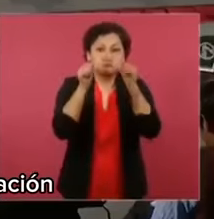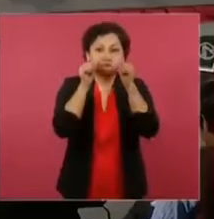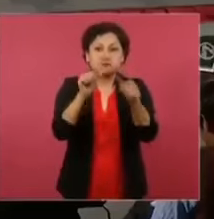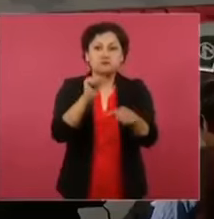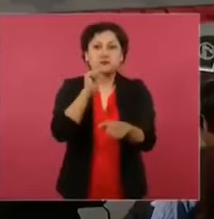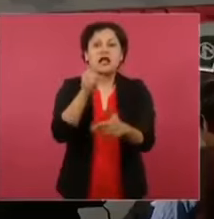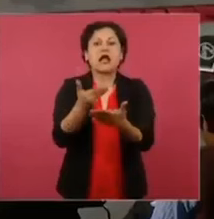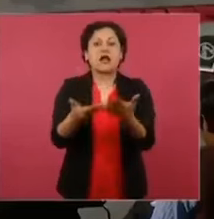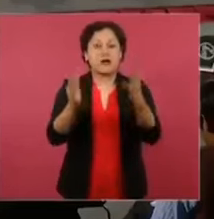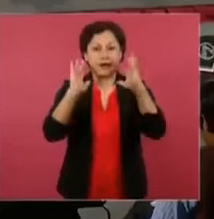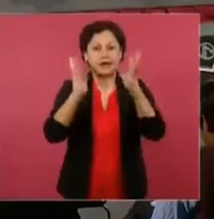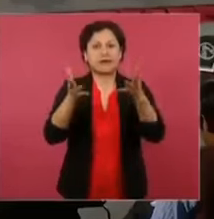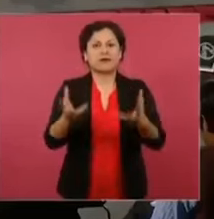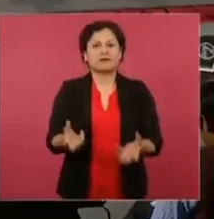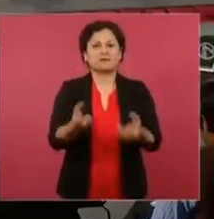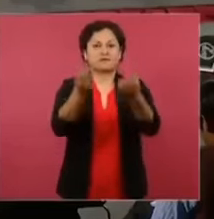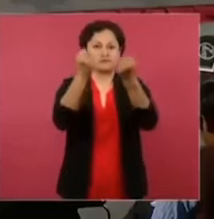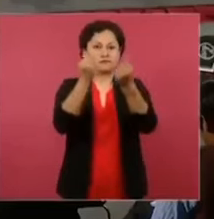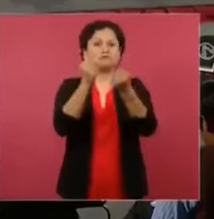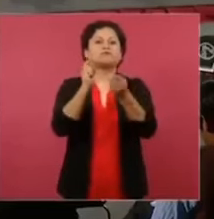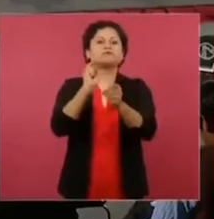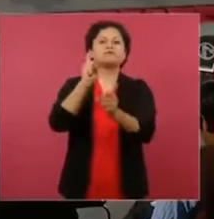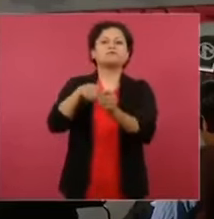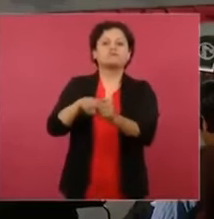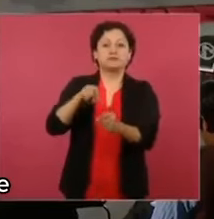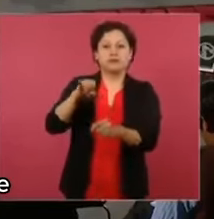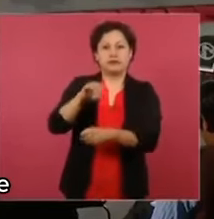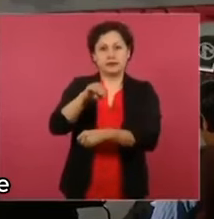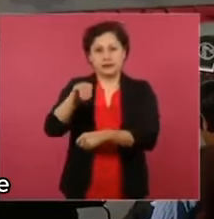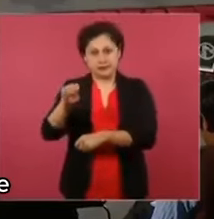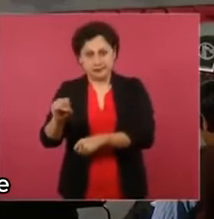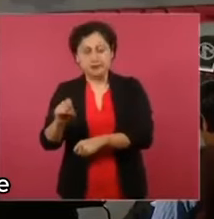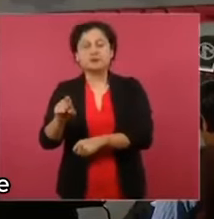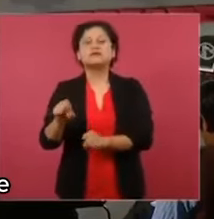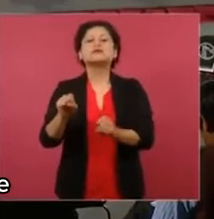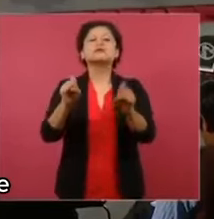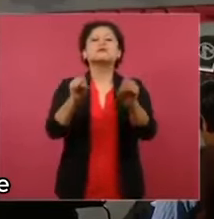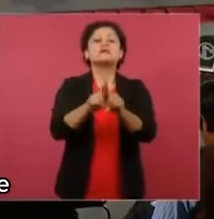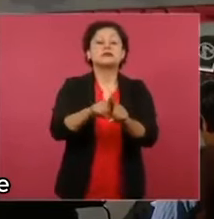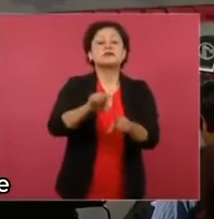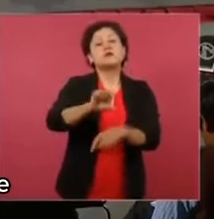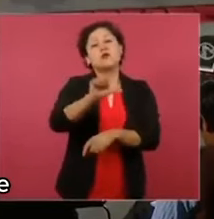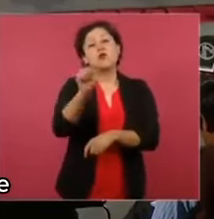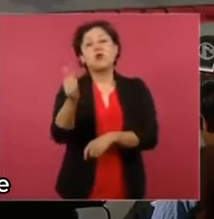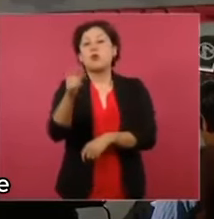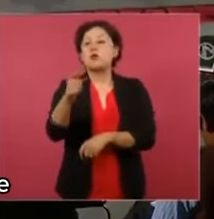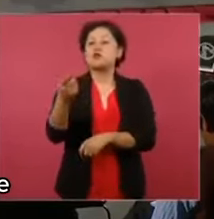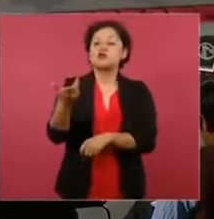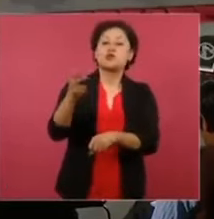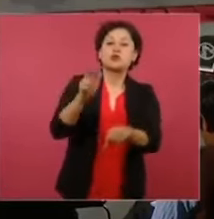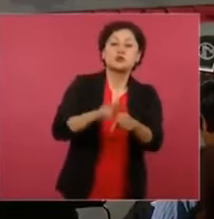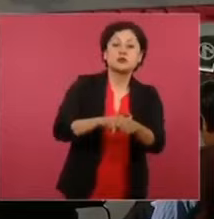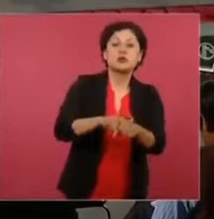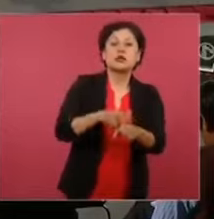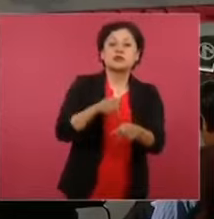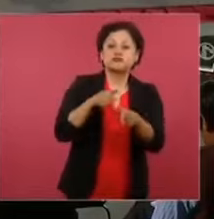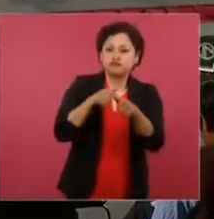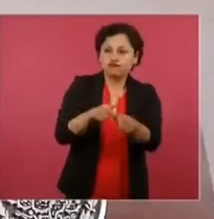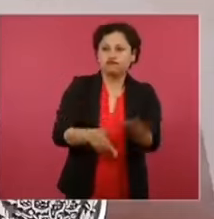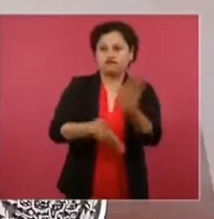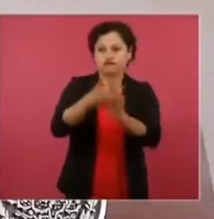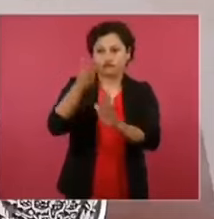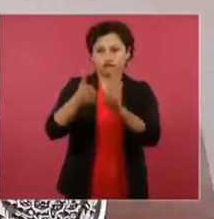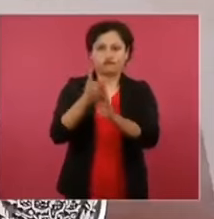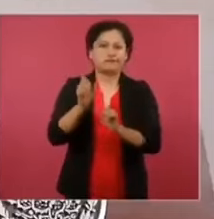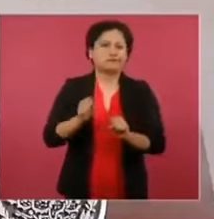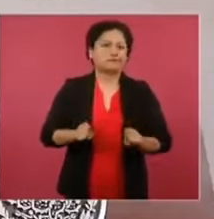operación por parte del Seguro Social y también algunos que se están construyendo actualmente también por parte